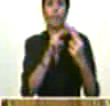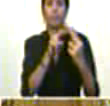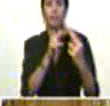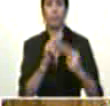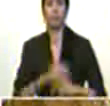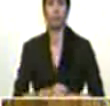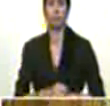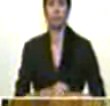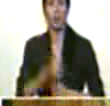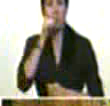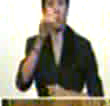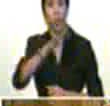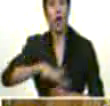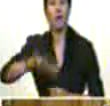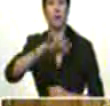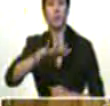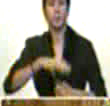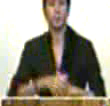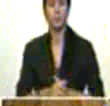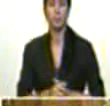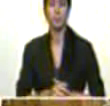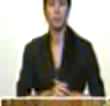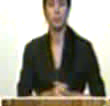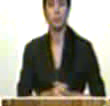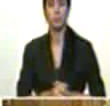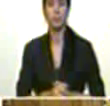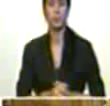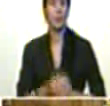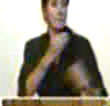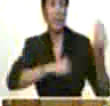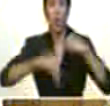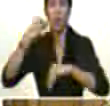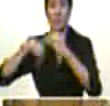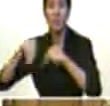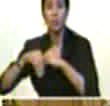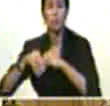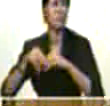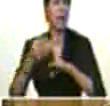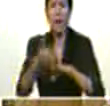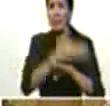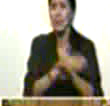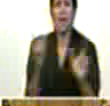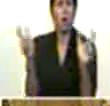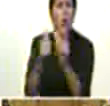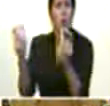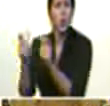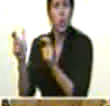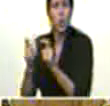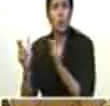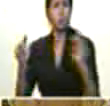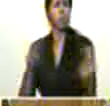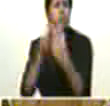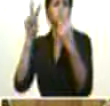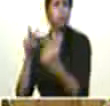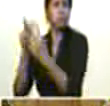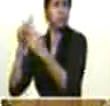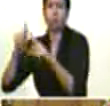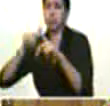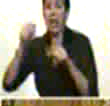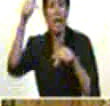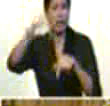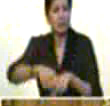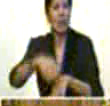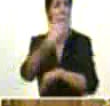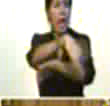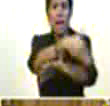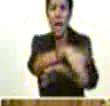El pueblo así me lo han dicho en asambleas diversas aquí y en la calle